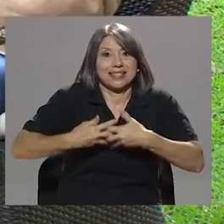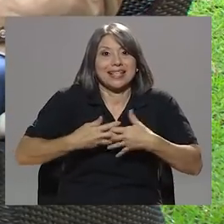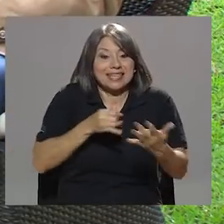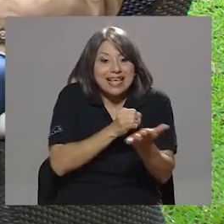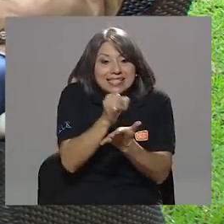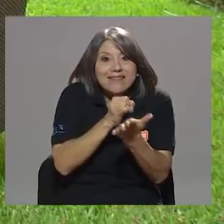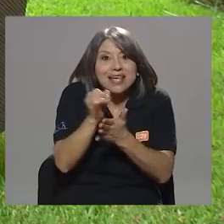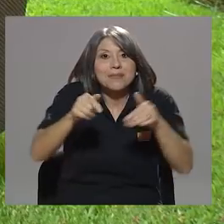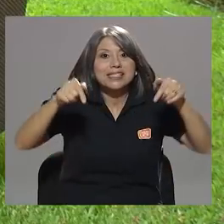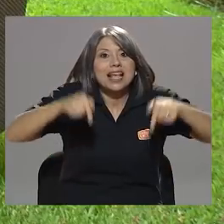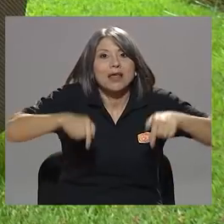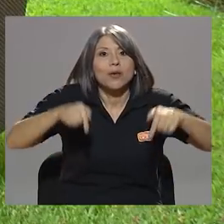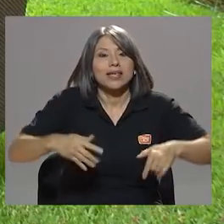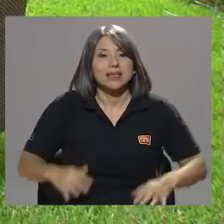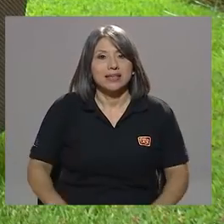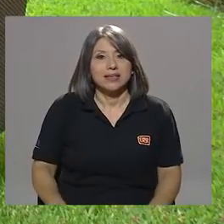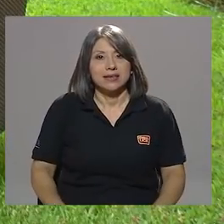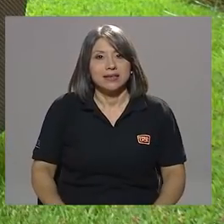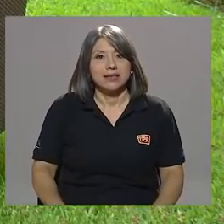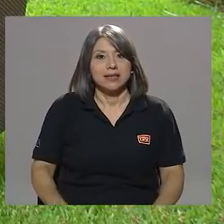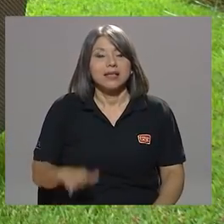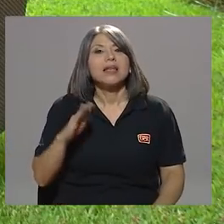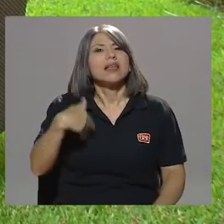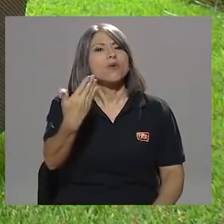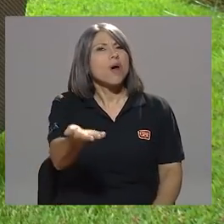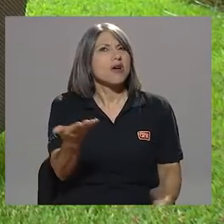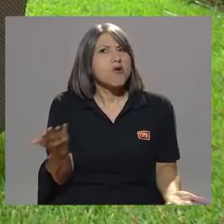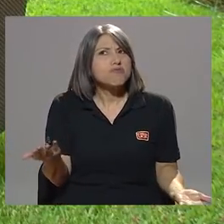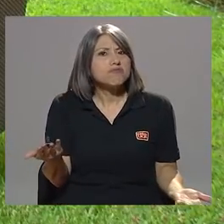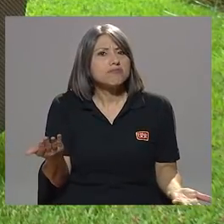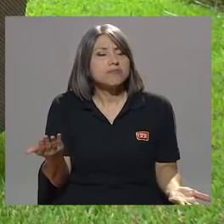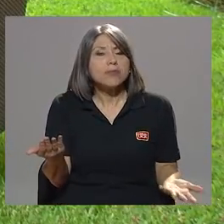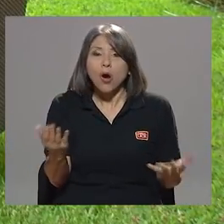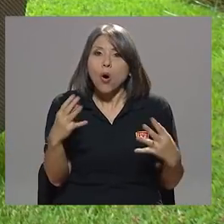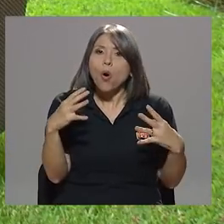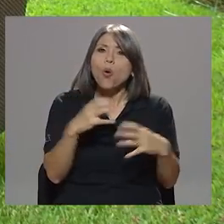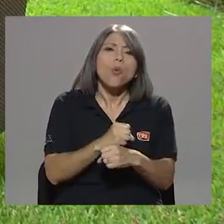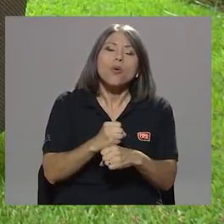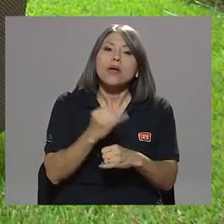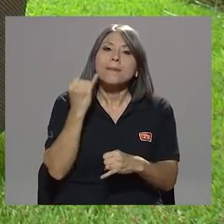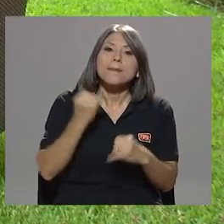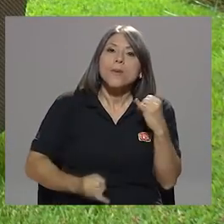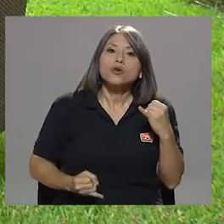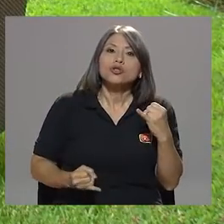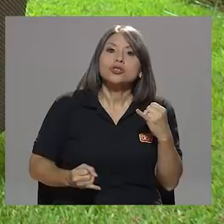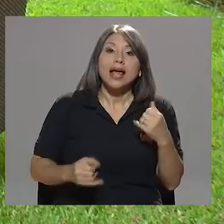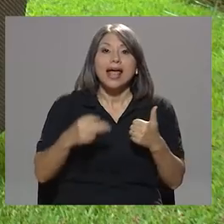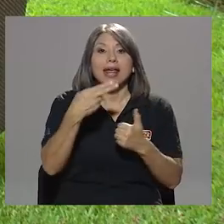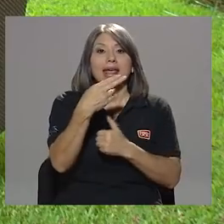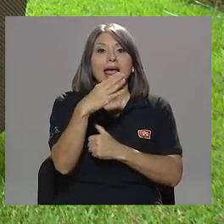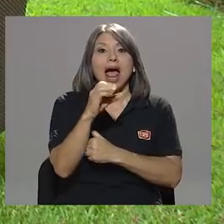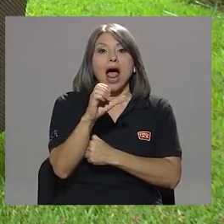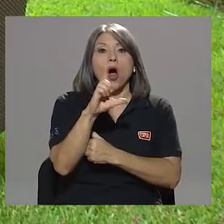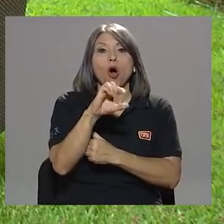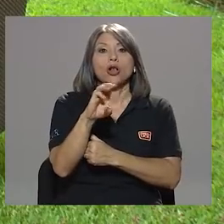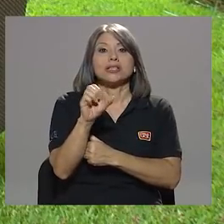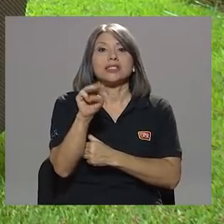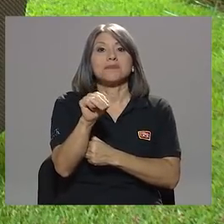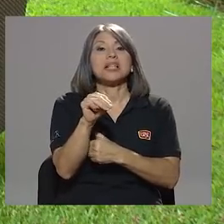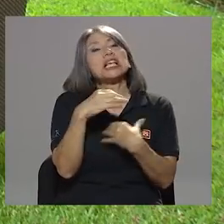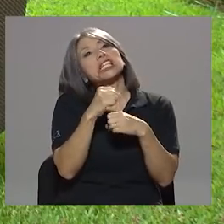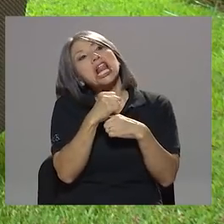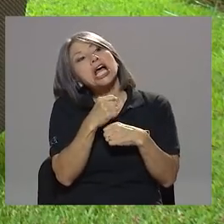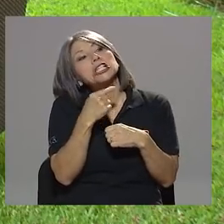Aquí. Y luego, concluimos con que a Holcim se le hacen reproches